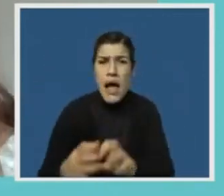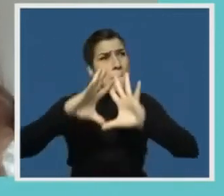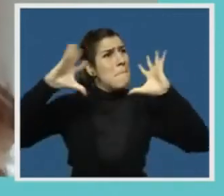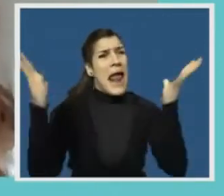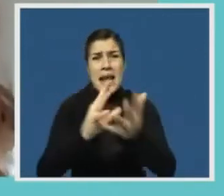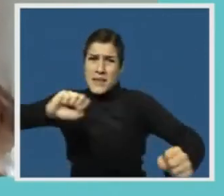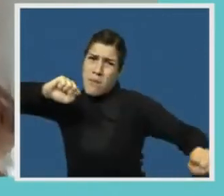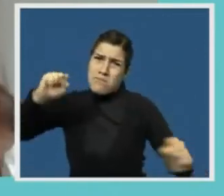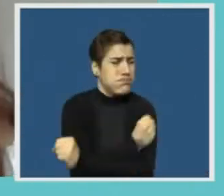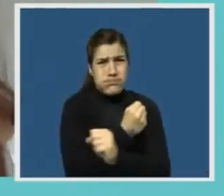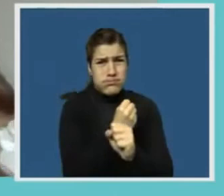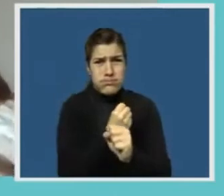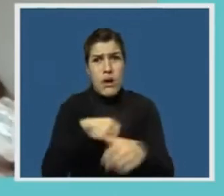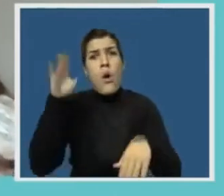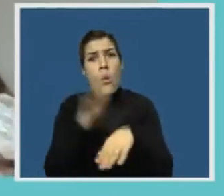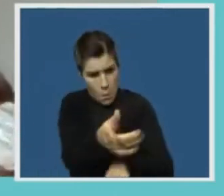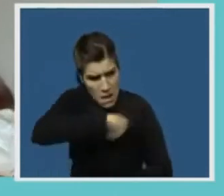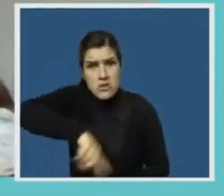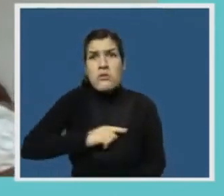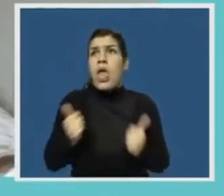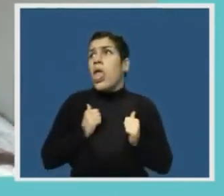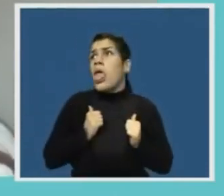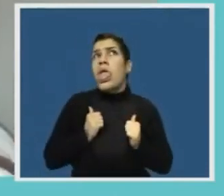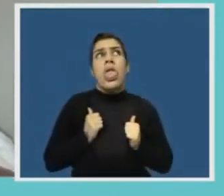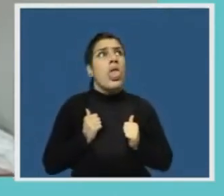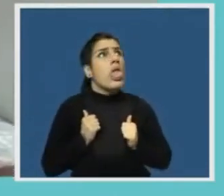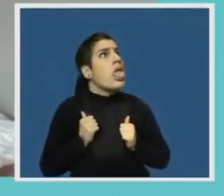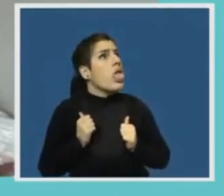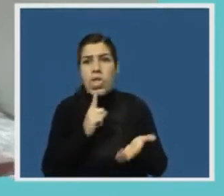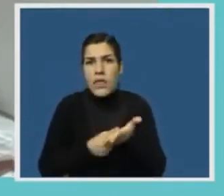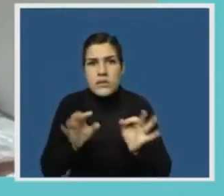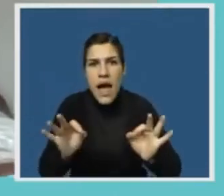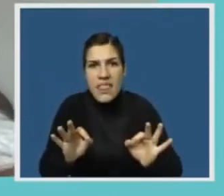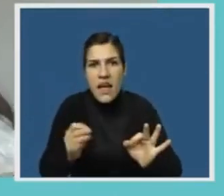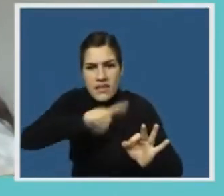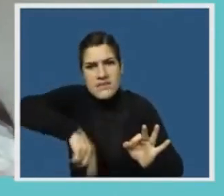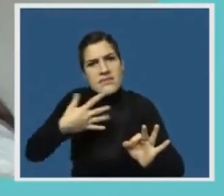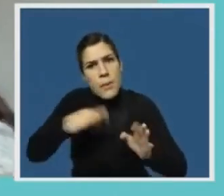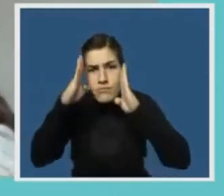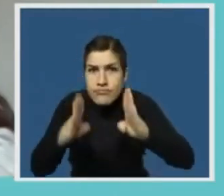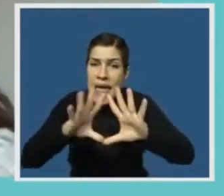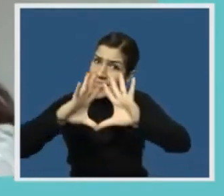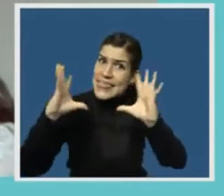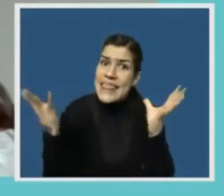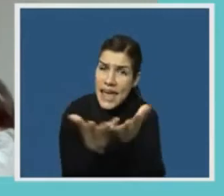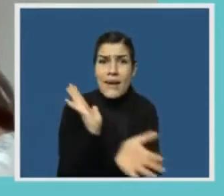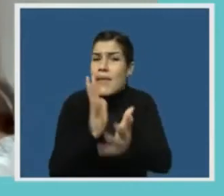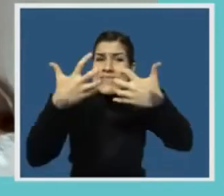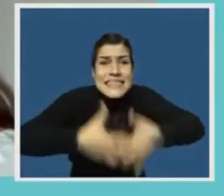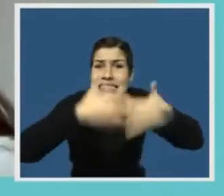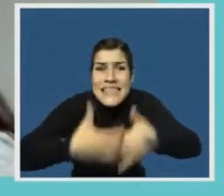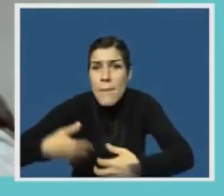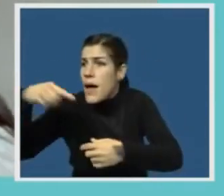mientras no tomemos decisiones bajo la premisa de que la Tierra es un sistema en el que todo está